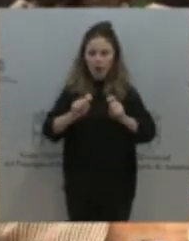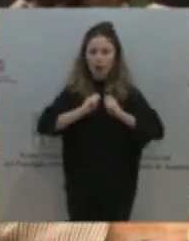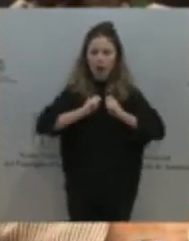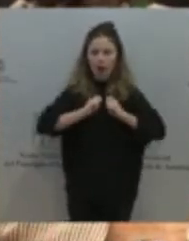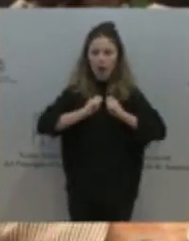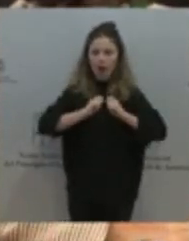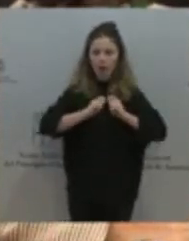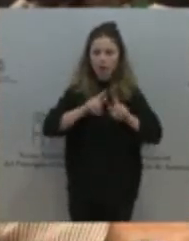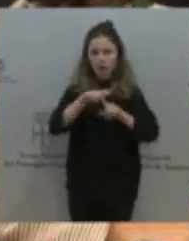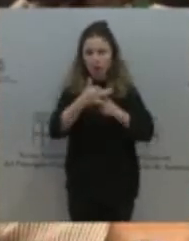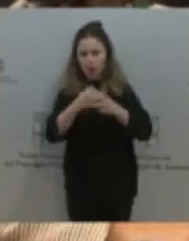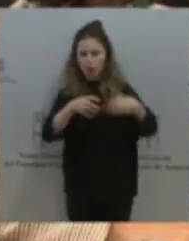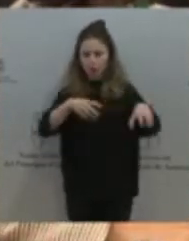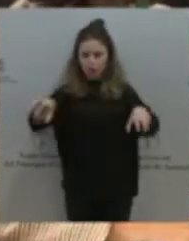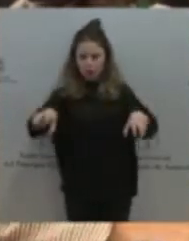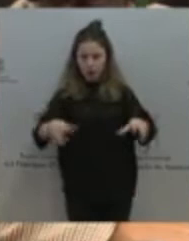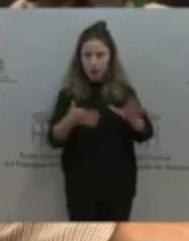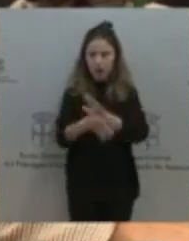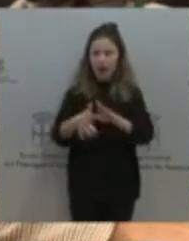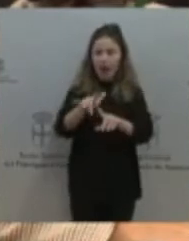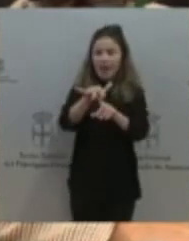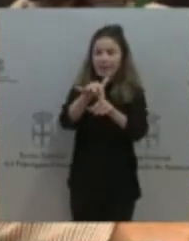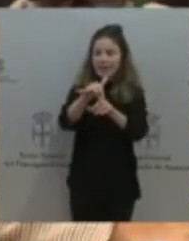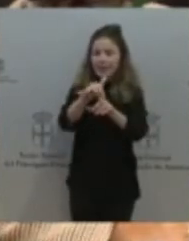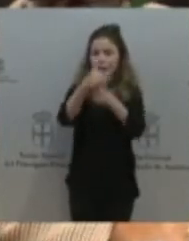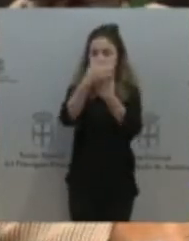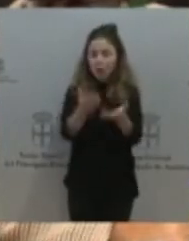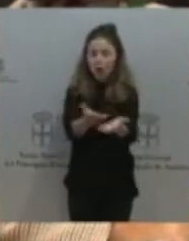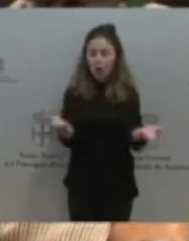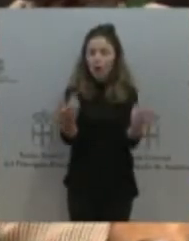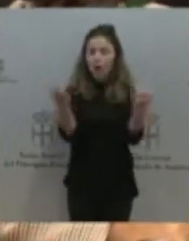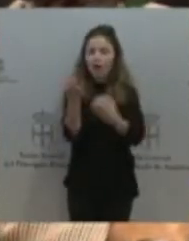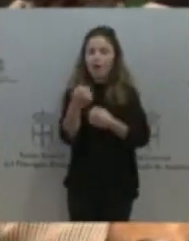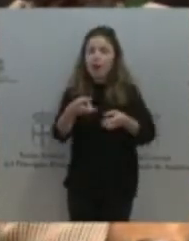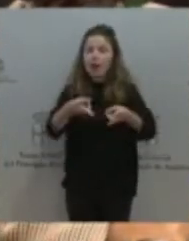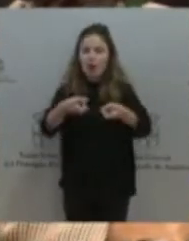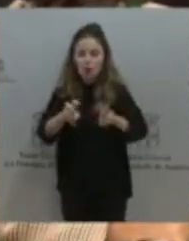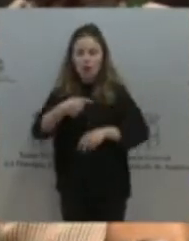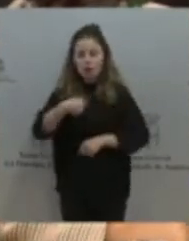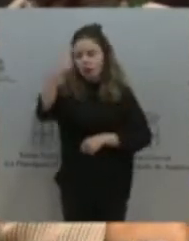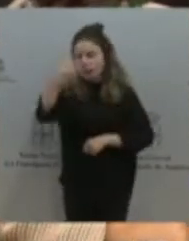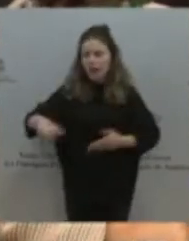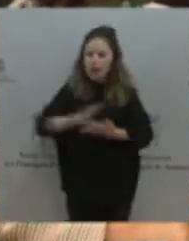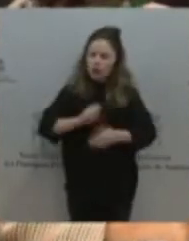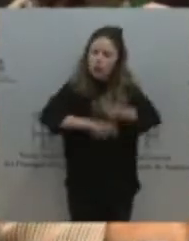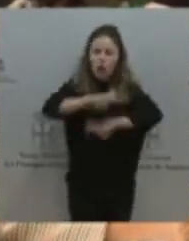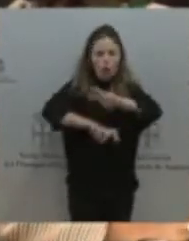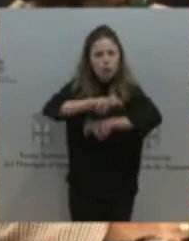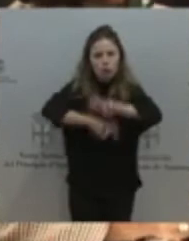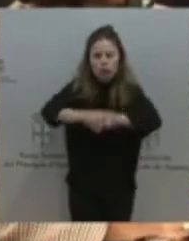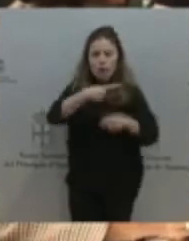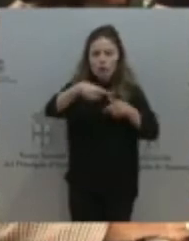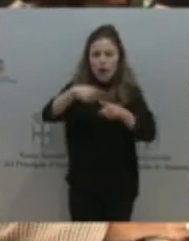y sé que todos buscamos, evidentemente, que los elementos de desarrollo económico sean también